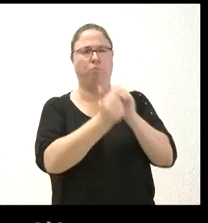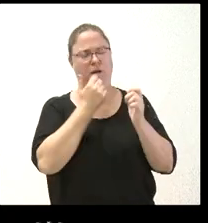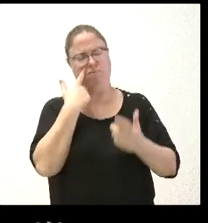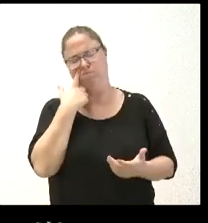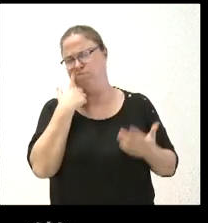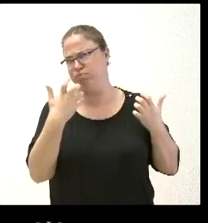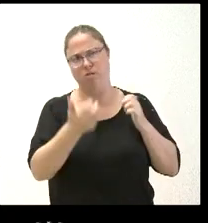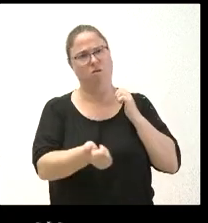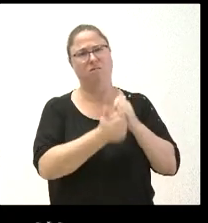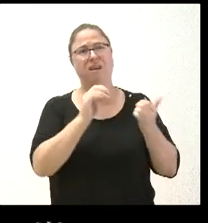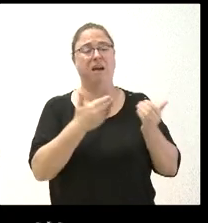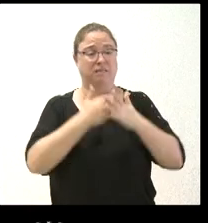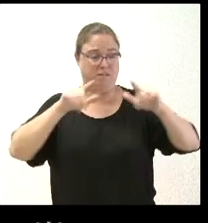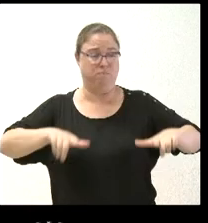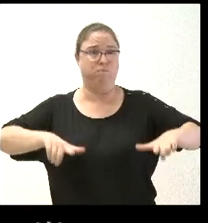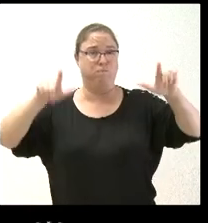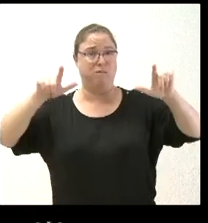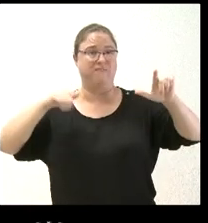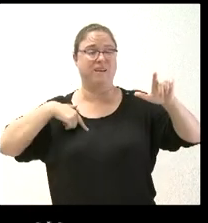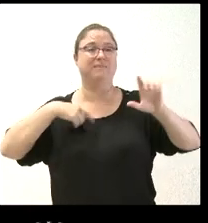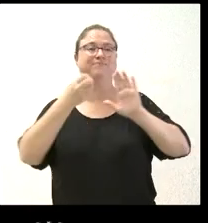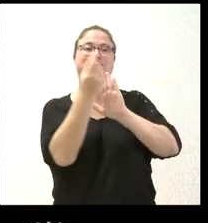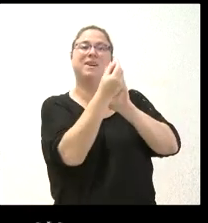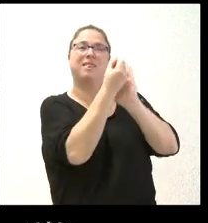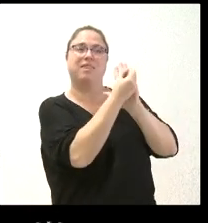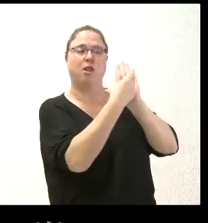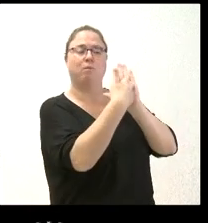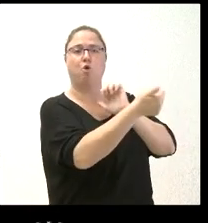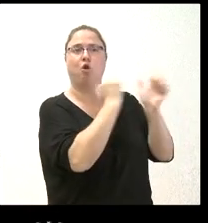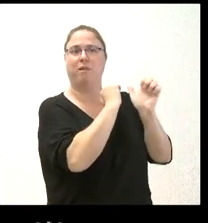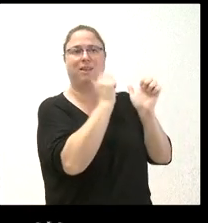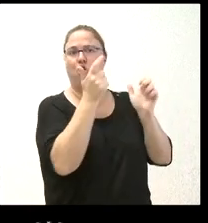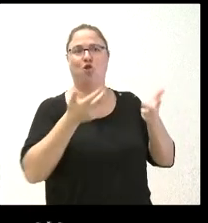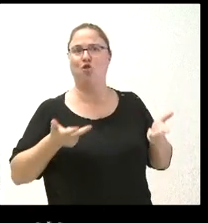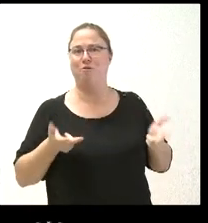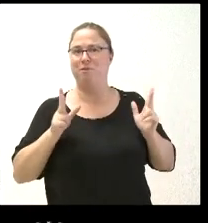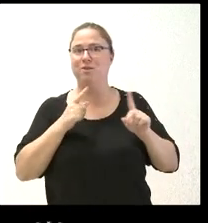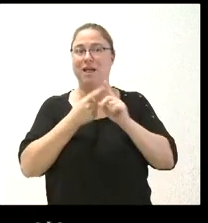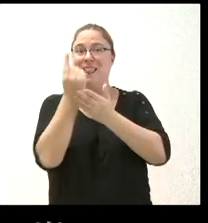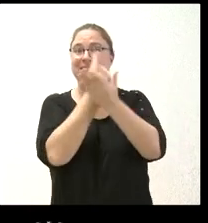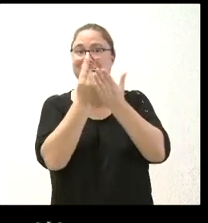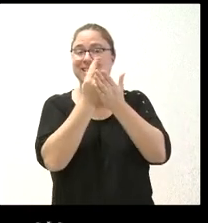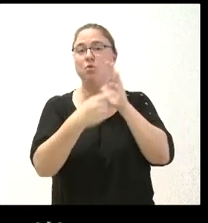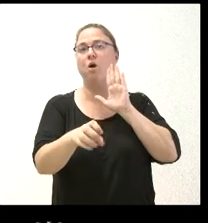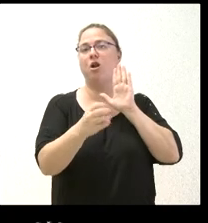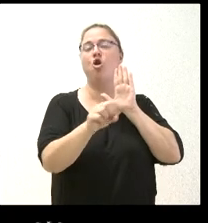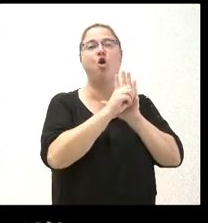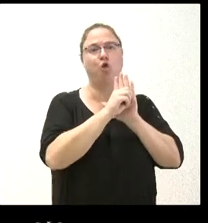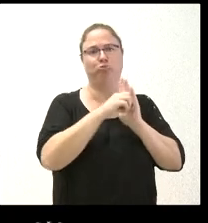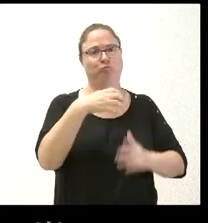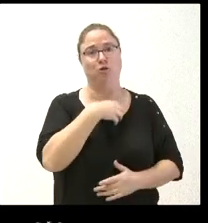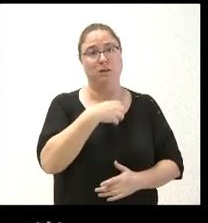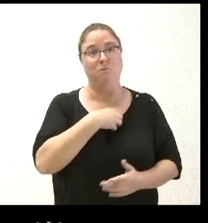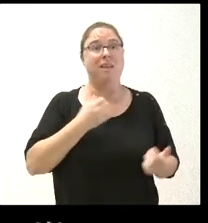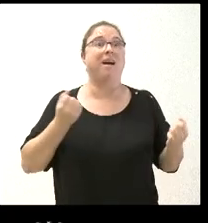ya que la propia plataforma de vectores donde se ha sacado no permite usar su diseño como logotipo a